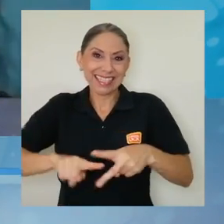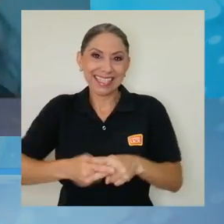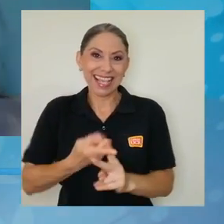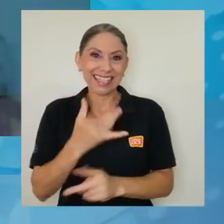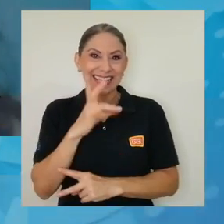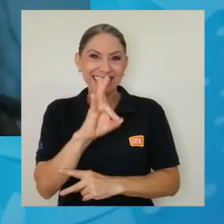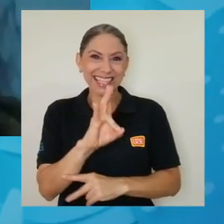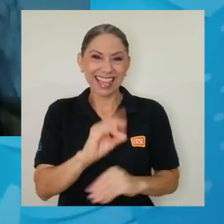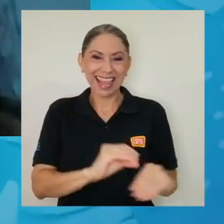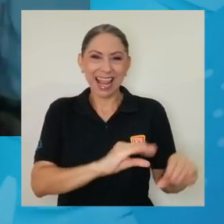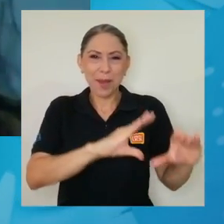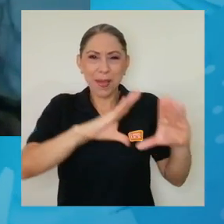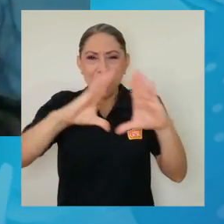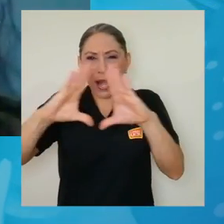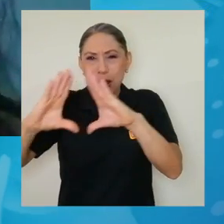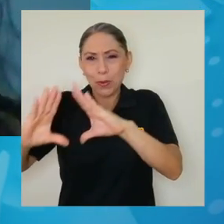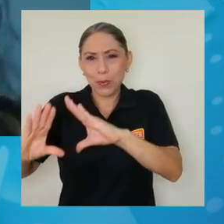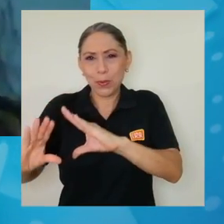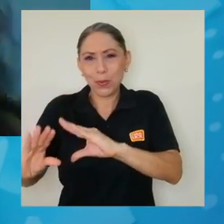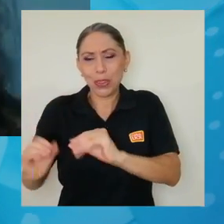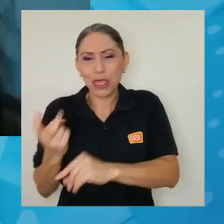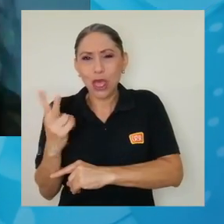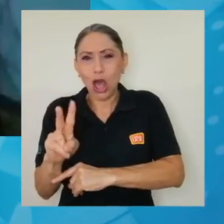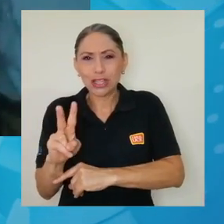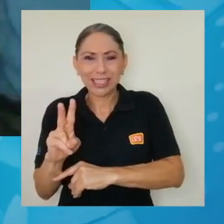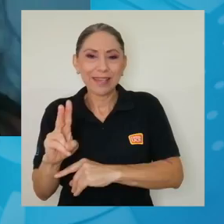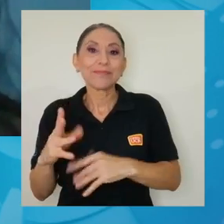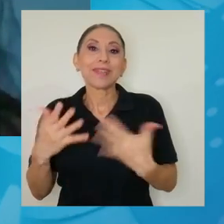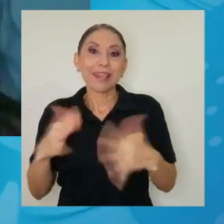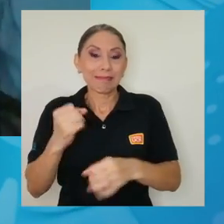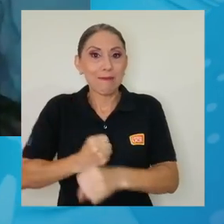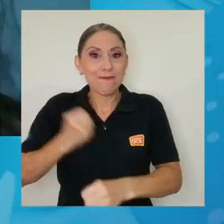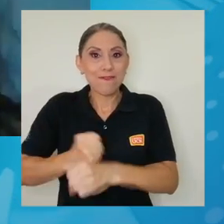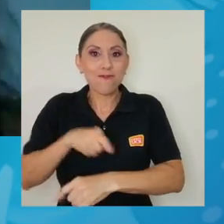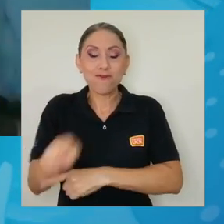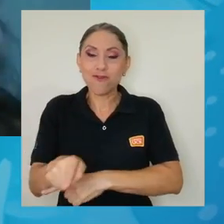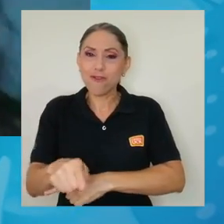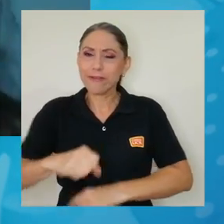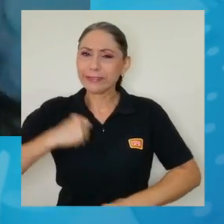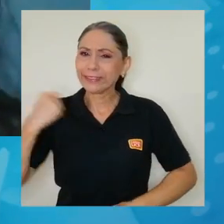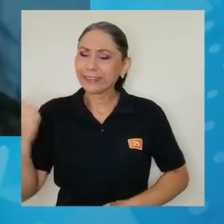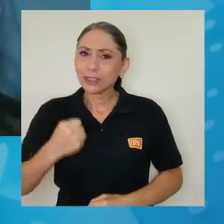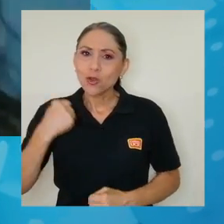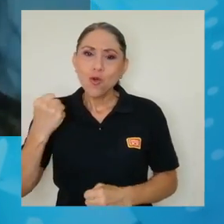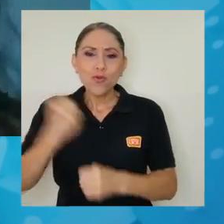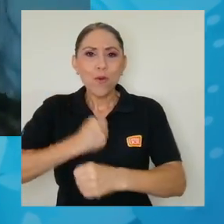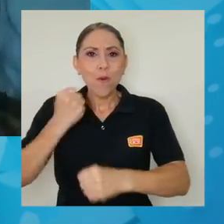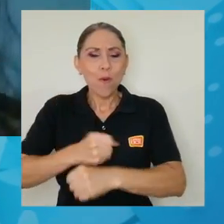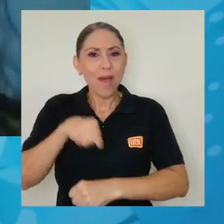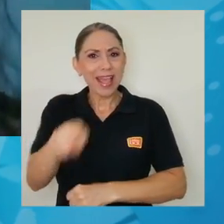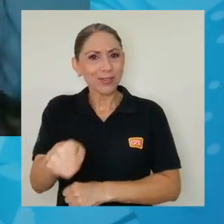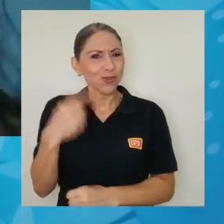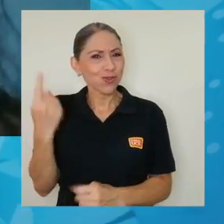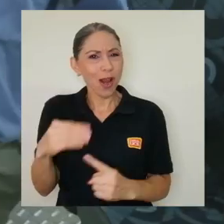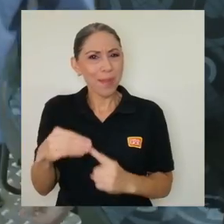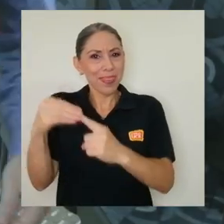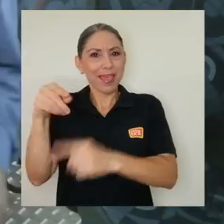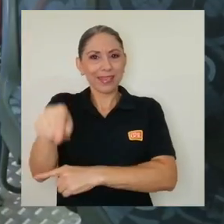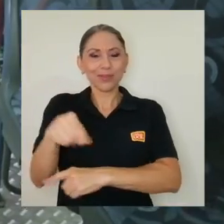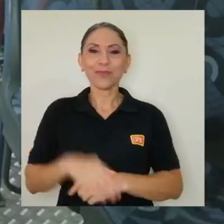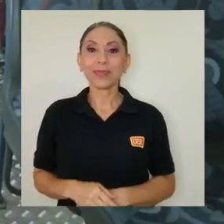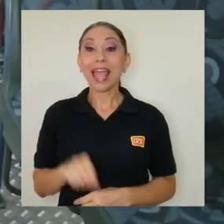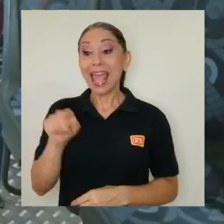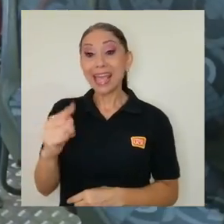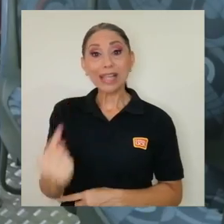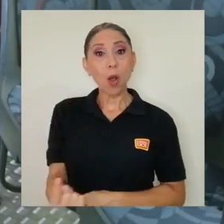de la mañana a doce de la noche trabajando en esto, entonces sí fueron los tres días intensivos, casi que dedicadas solo a eso. Esta